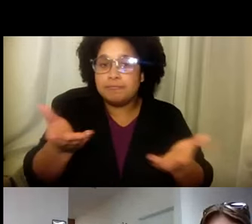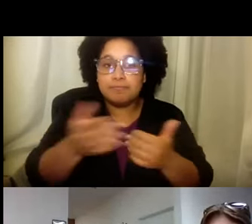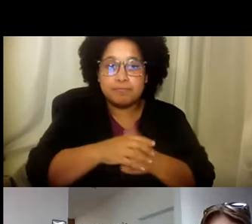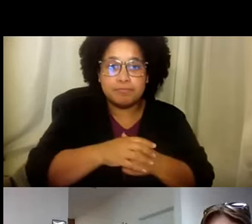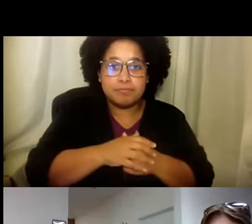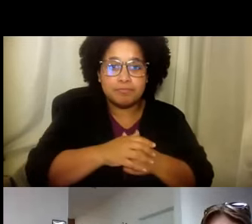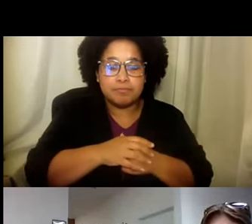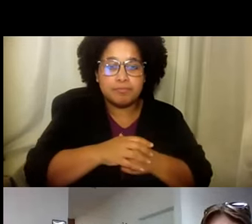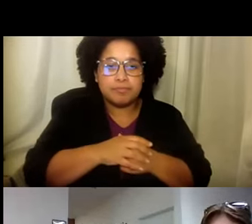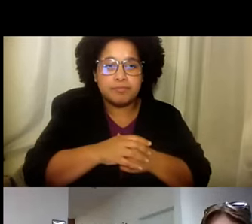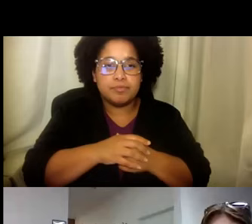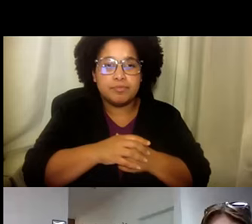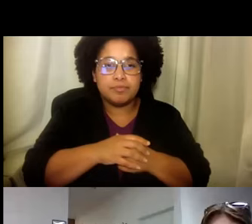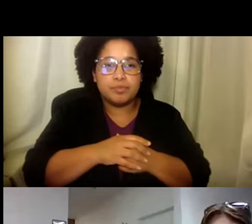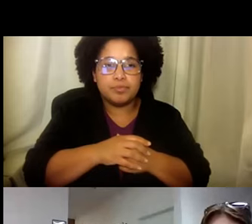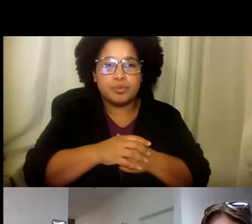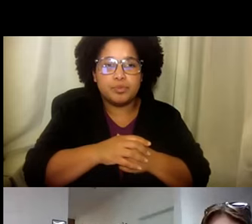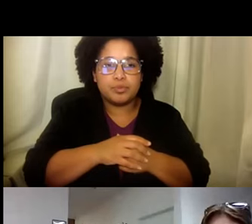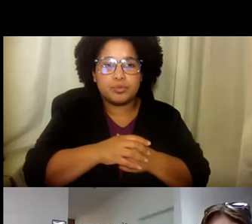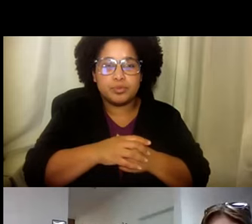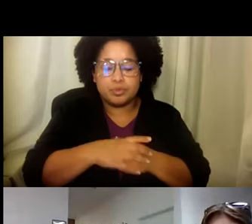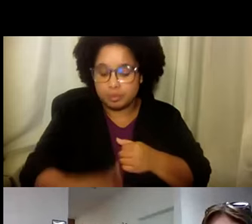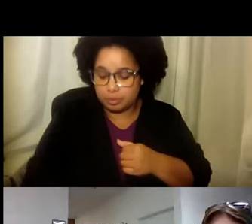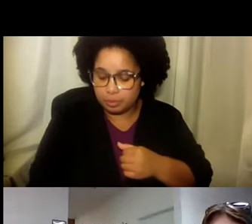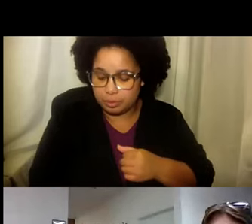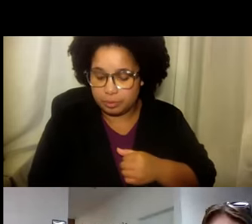Y. Quien quiera. Comentar. favor.